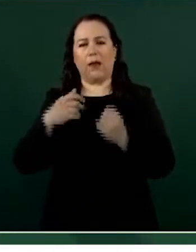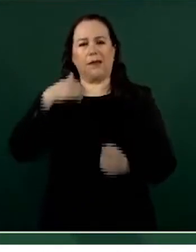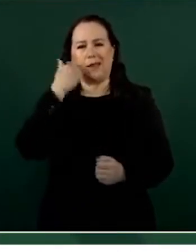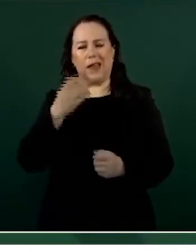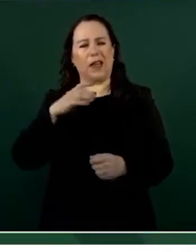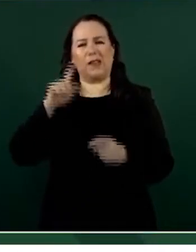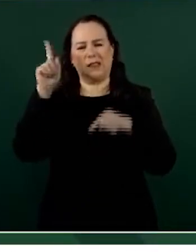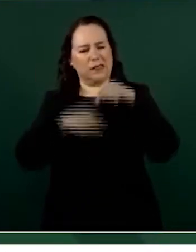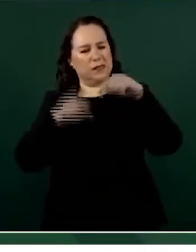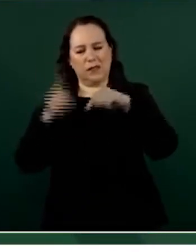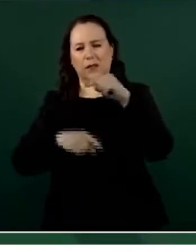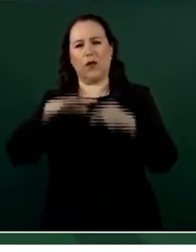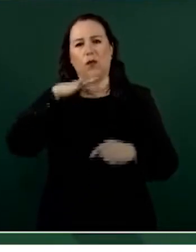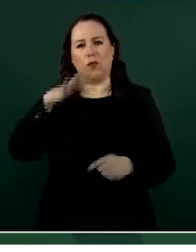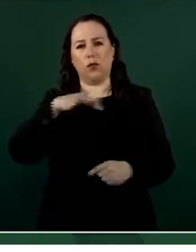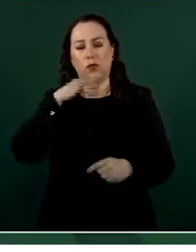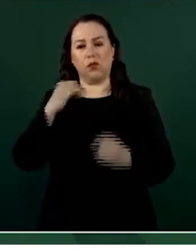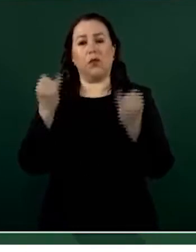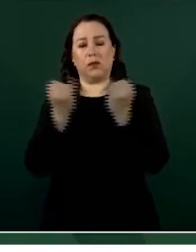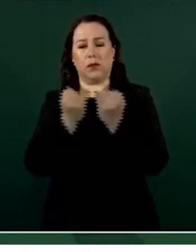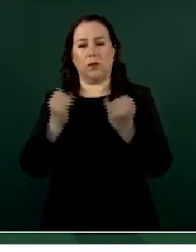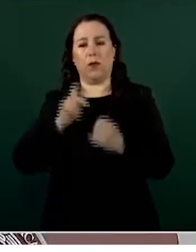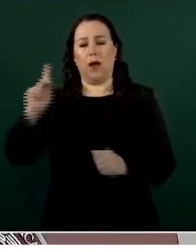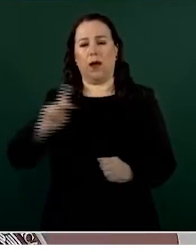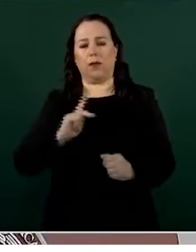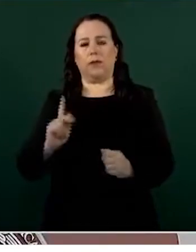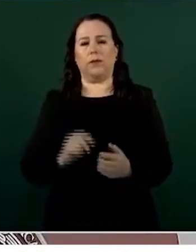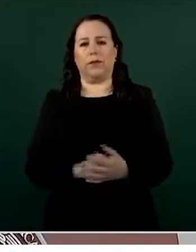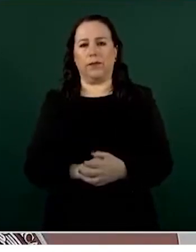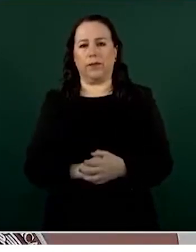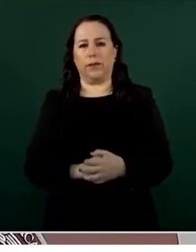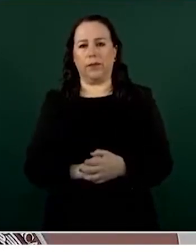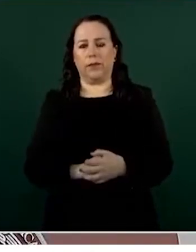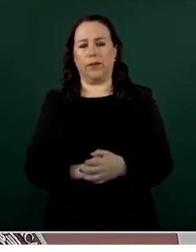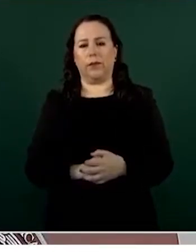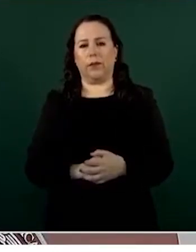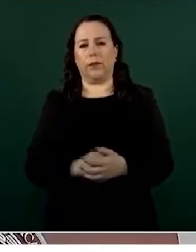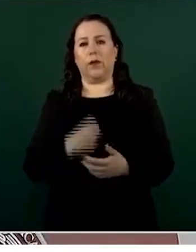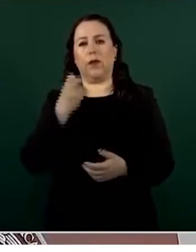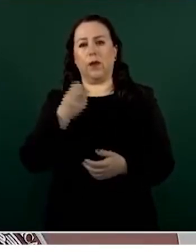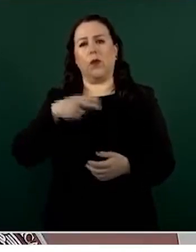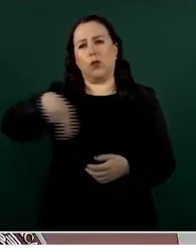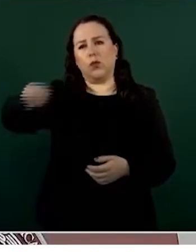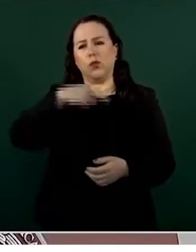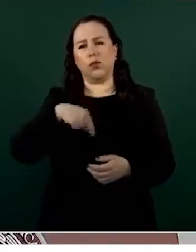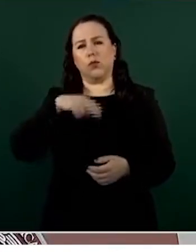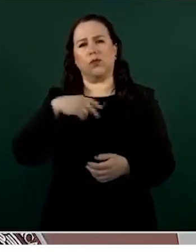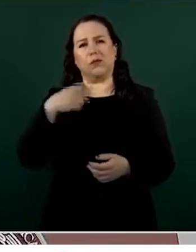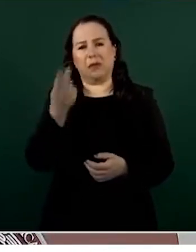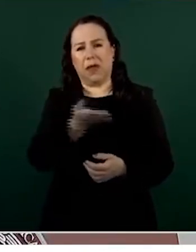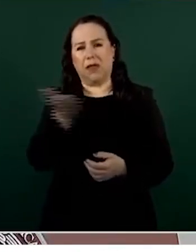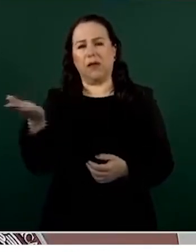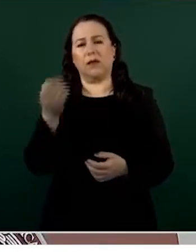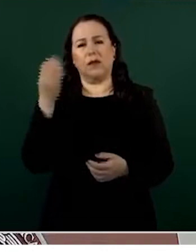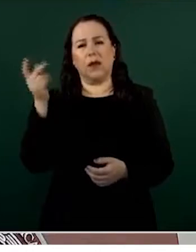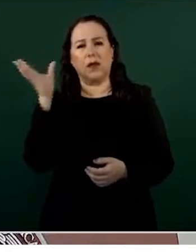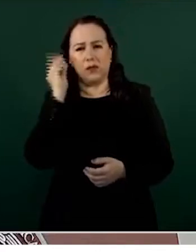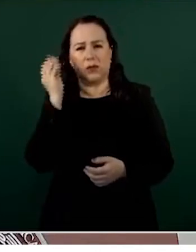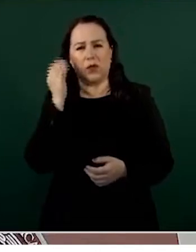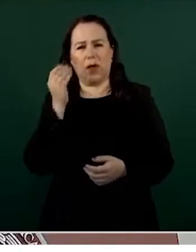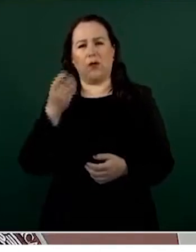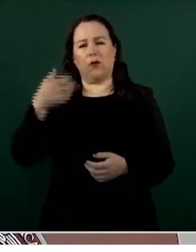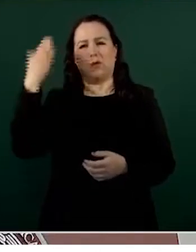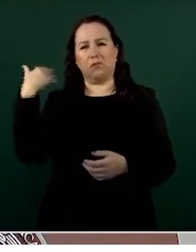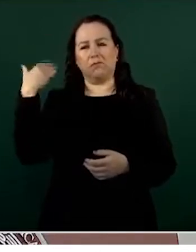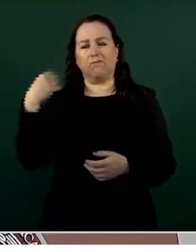a la corrupción y a la impunidad. Ustedes escucharon el día de ayer un gesto de